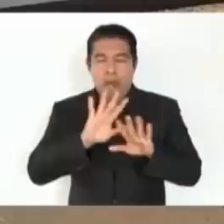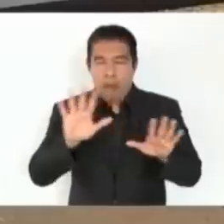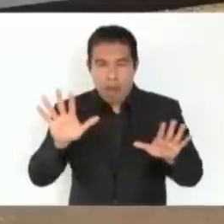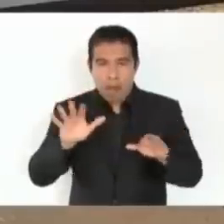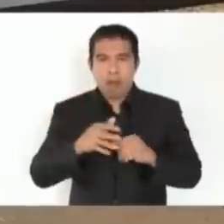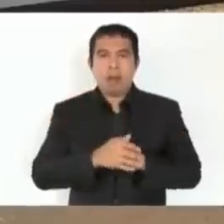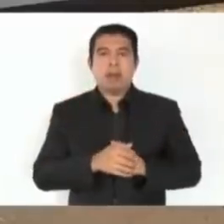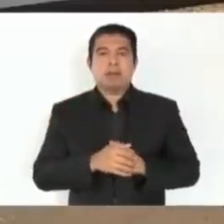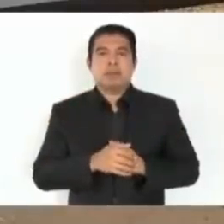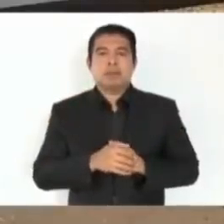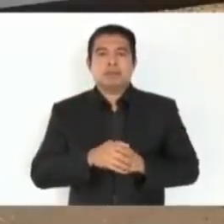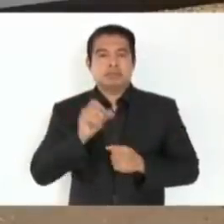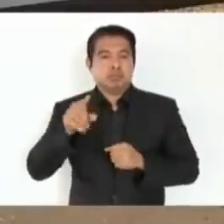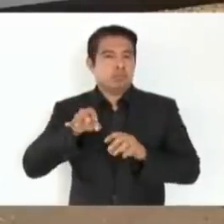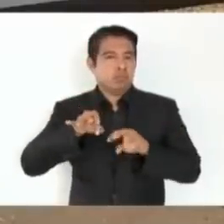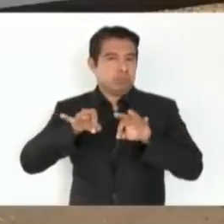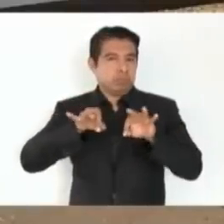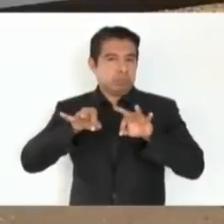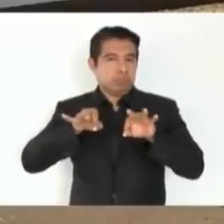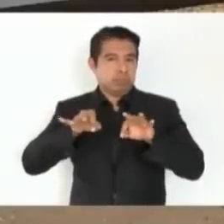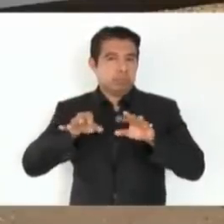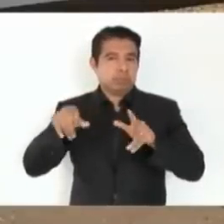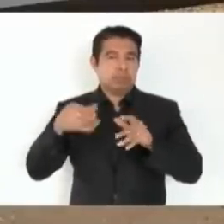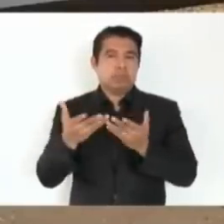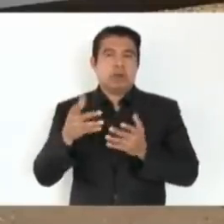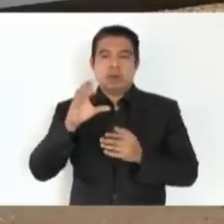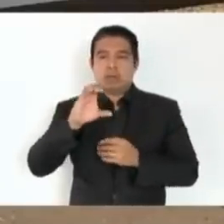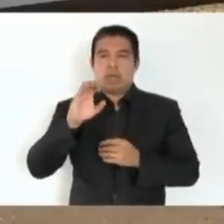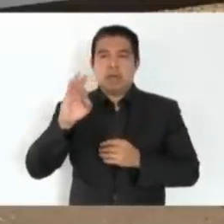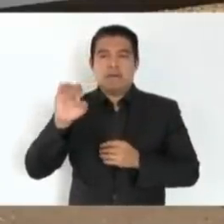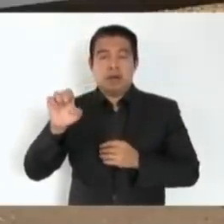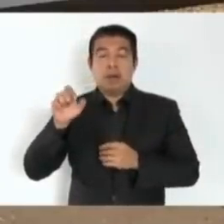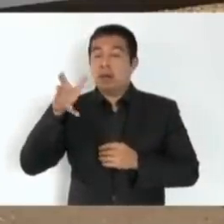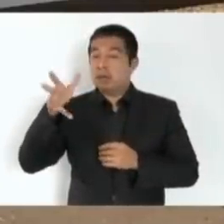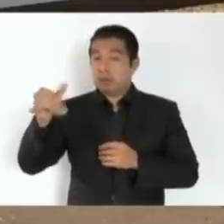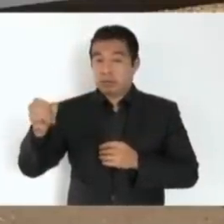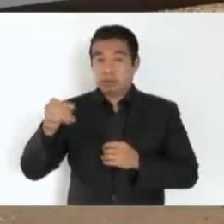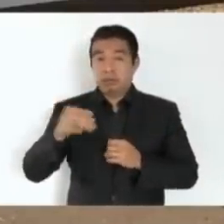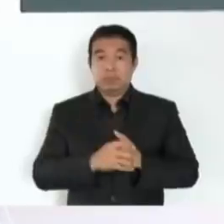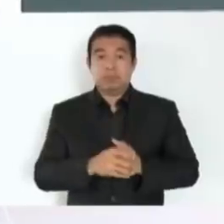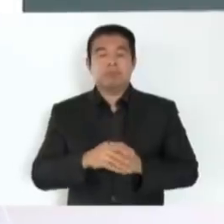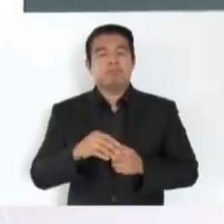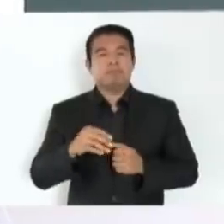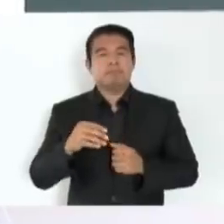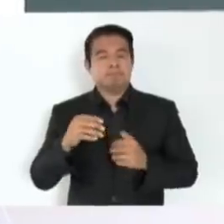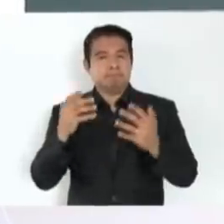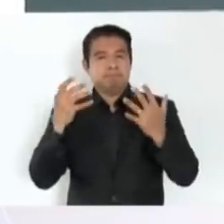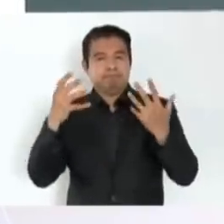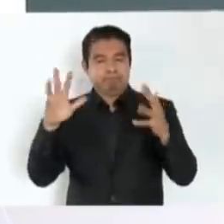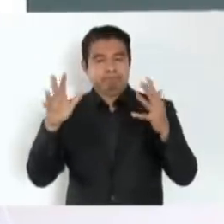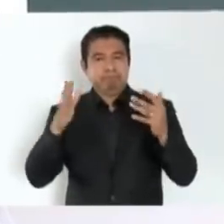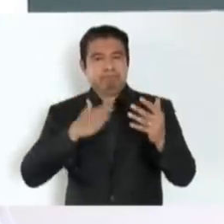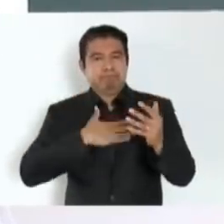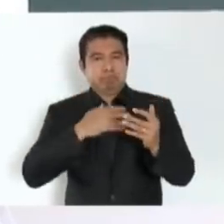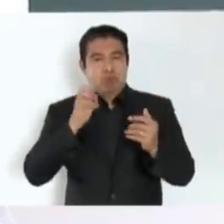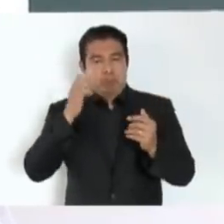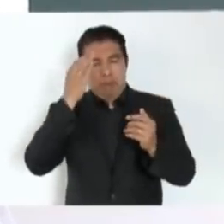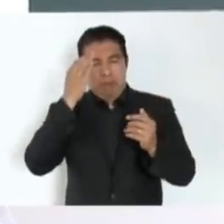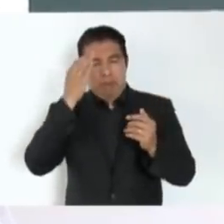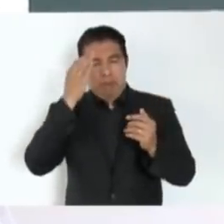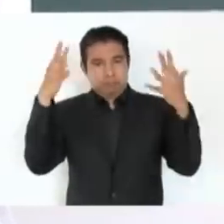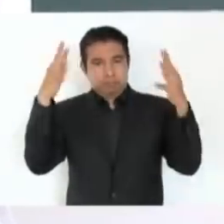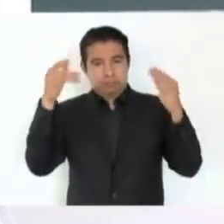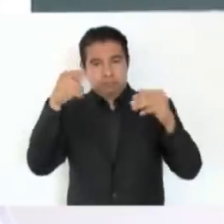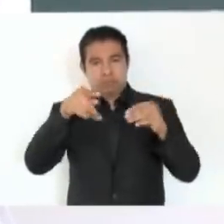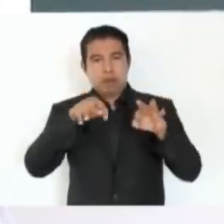esto por los trabajadores de la Comisión Federal de Electricidad, un reconocimiento por